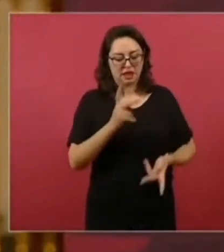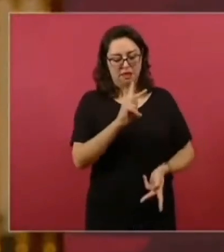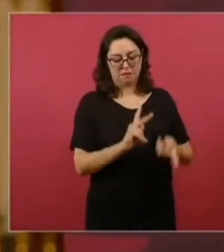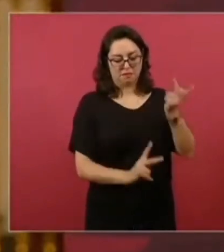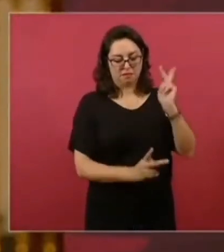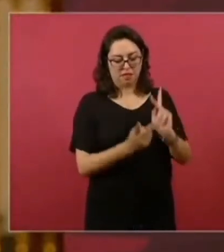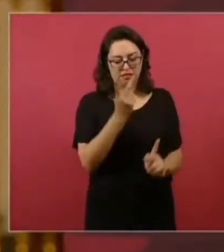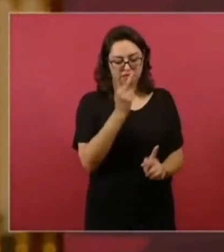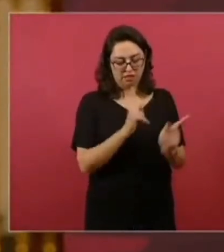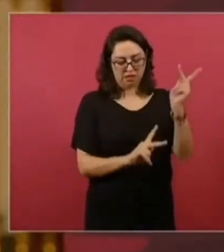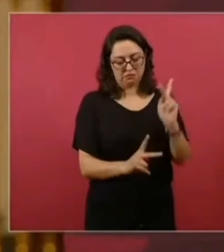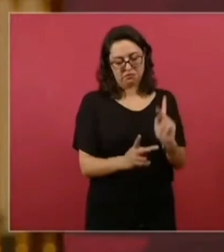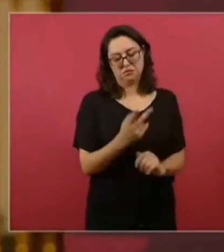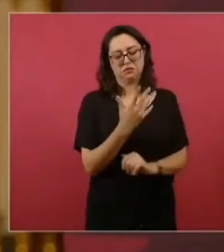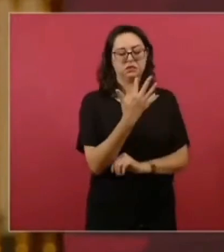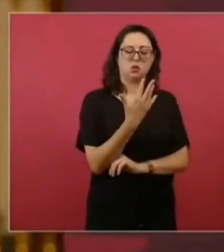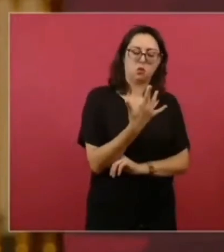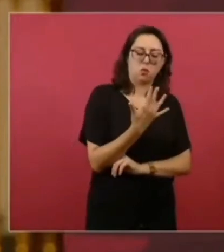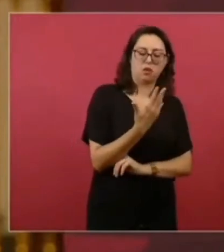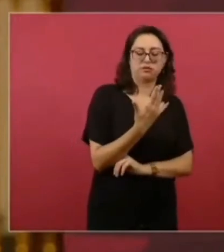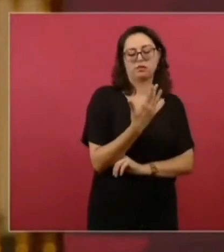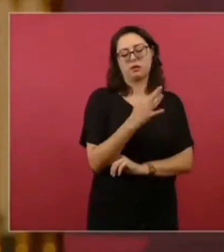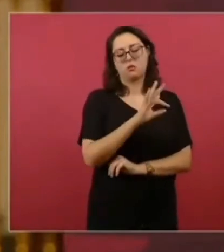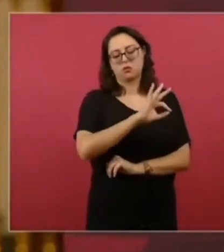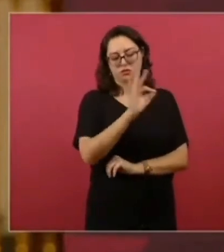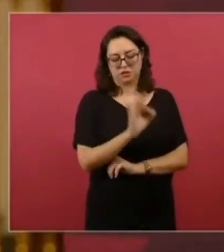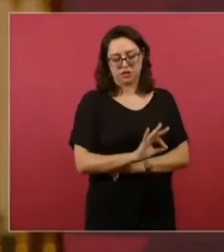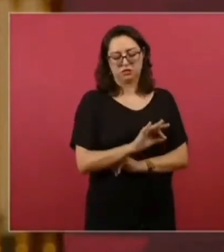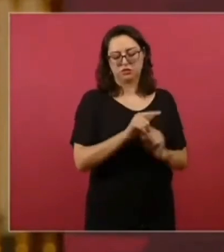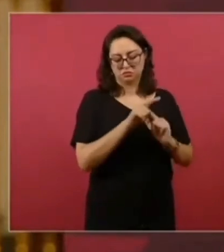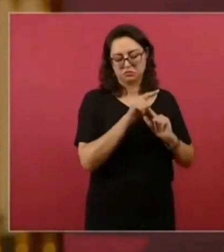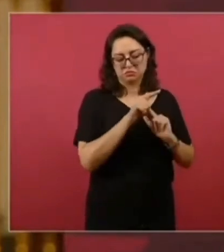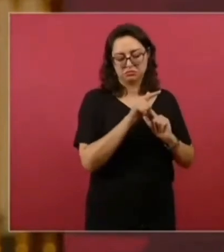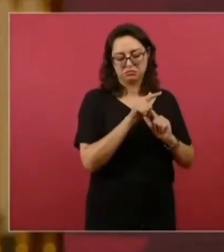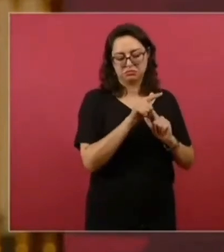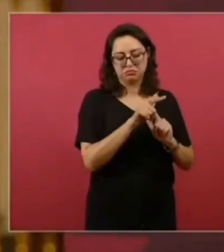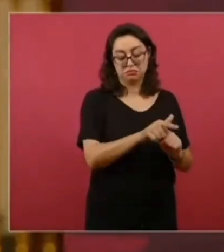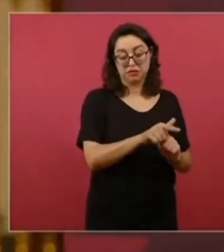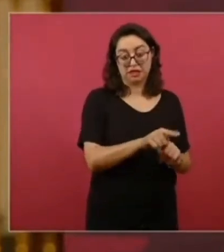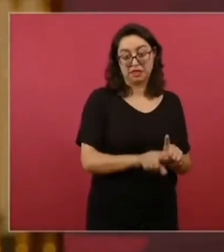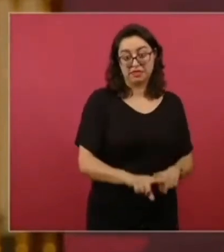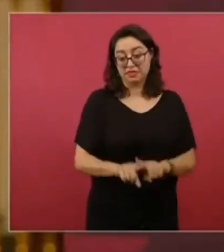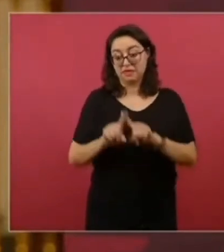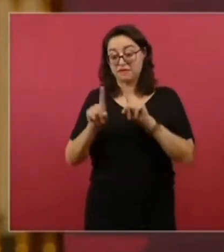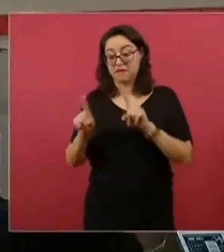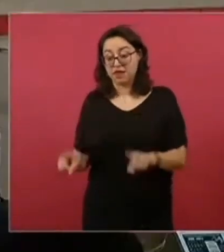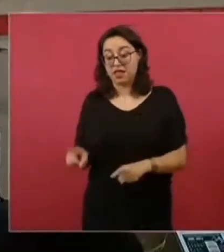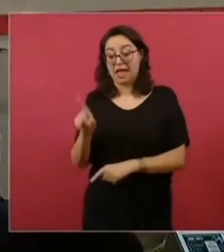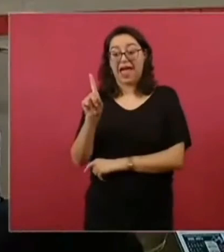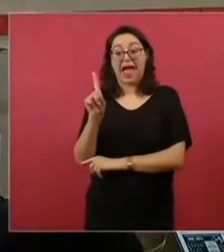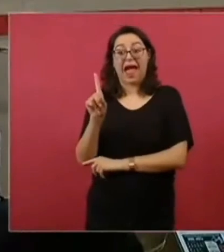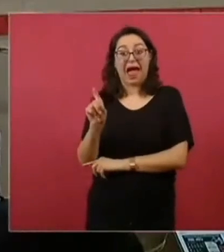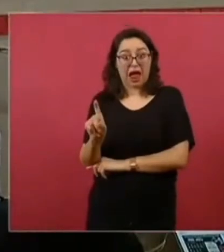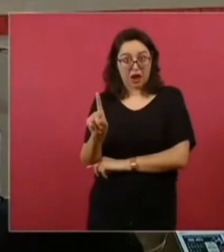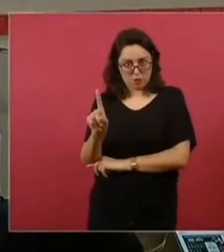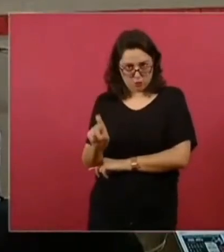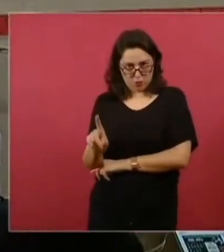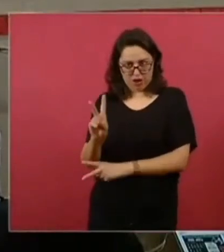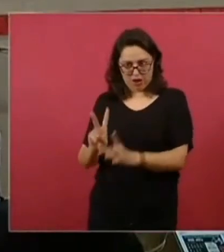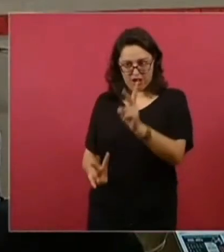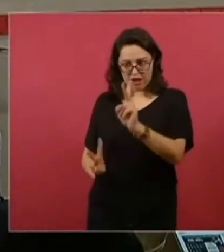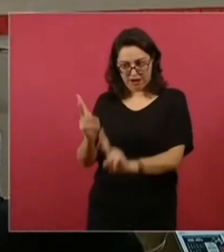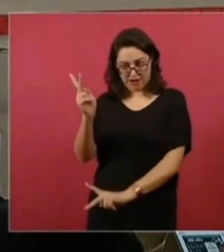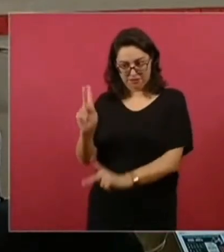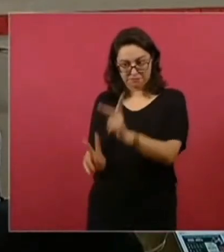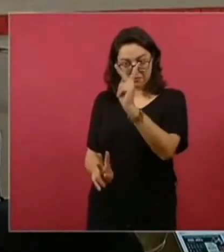60% de esperanza de vida, de que no se te muera la planta en los primeros meses después de sembrarla. Los viveros de Sembrando Vida en México y que también